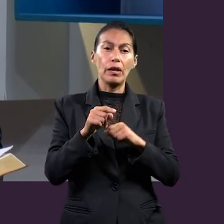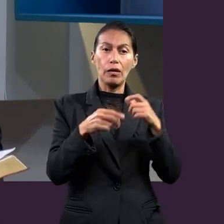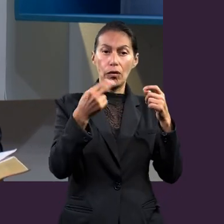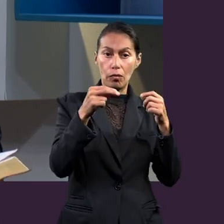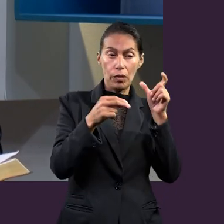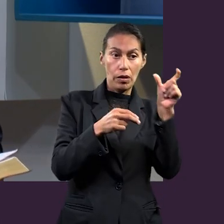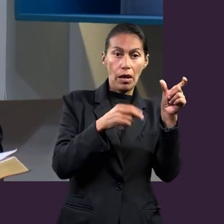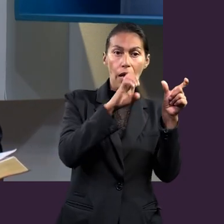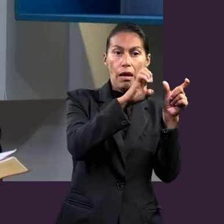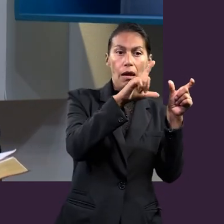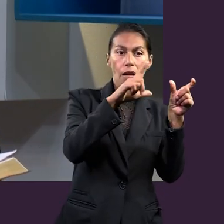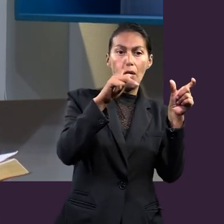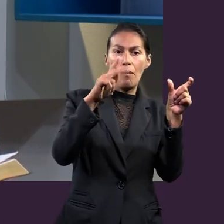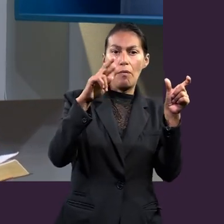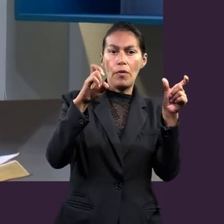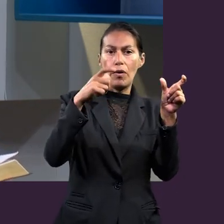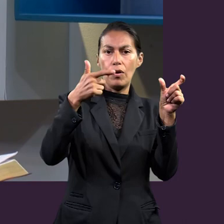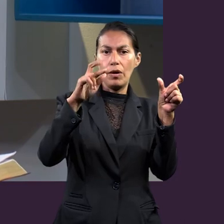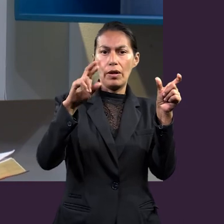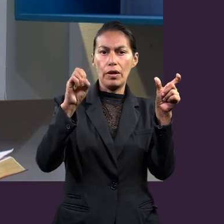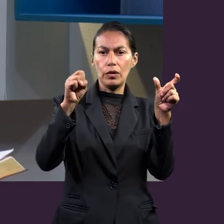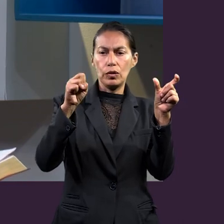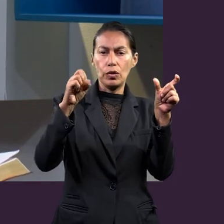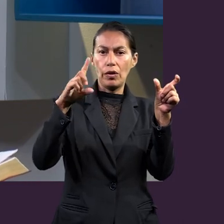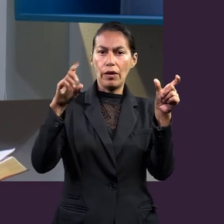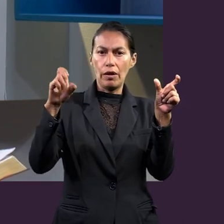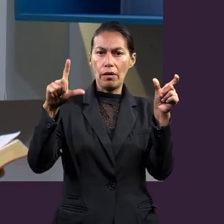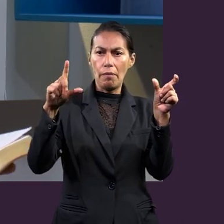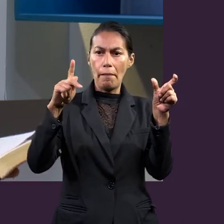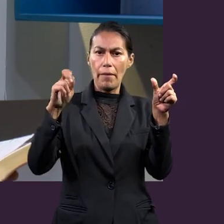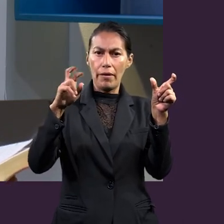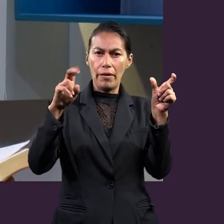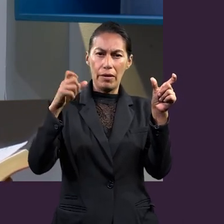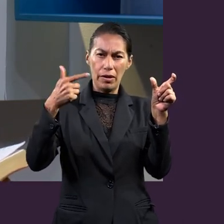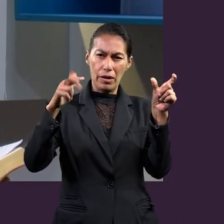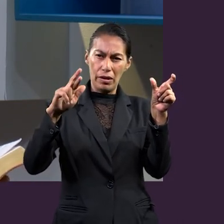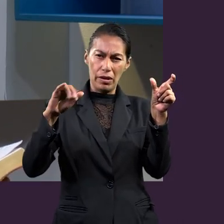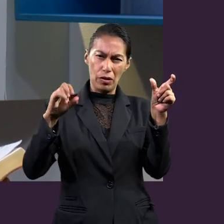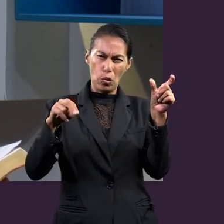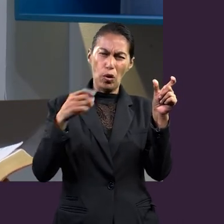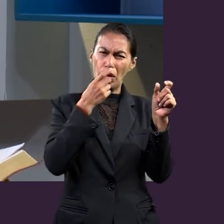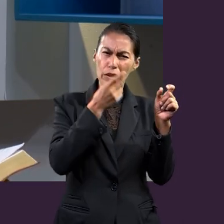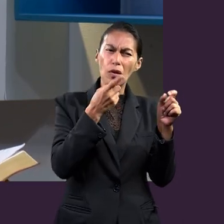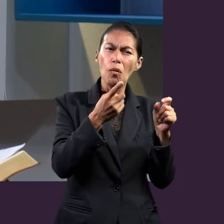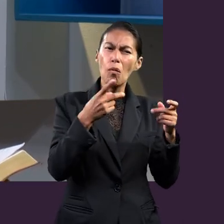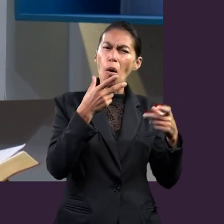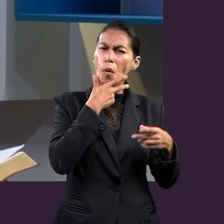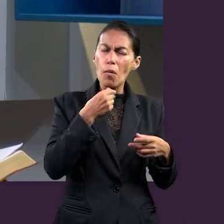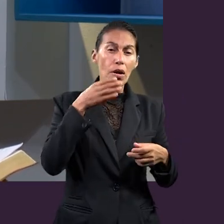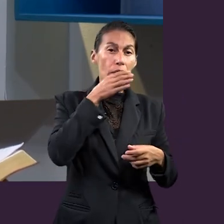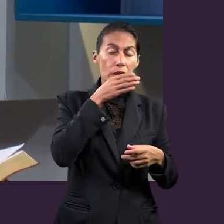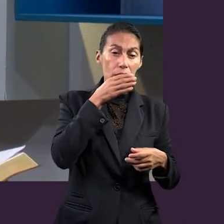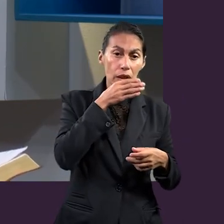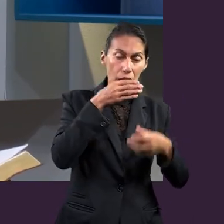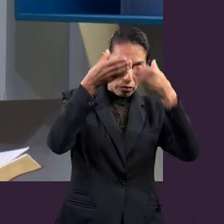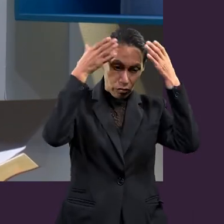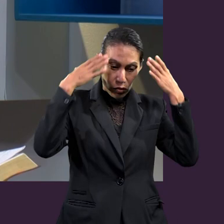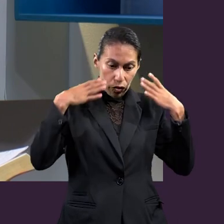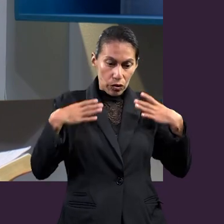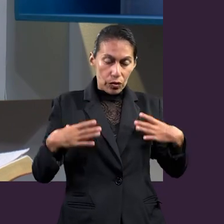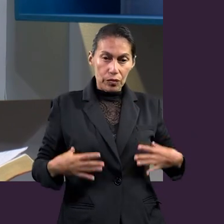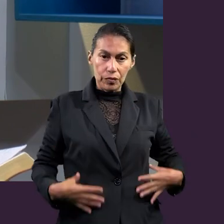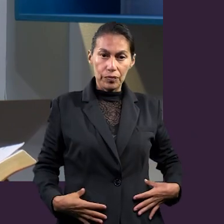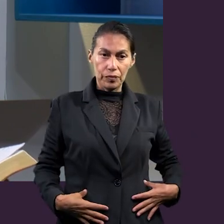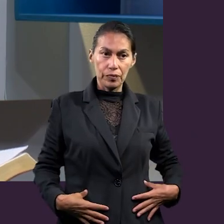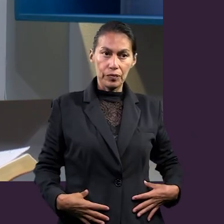esa novela El progreso del peregrino, describe cómo cristiano llega a una armería y le dan todo